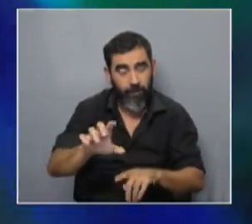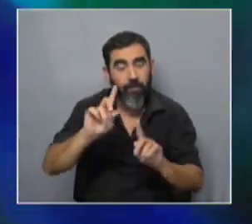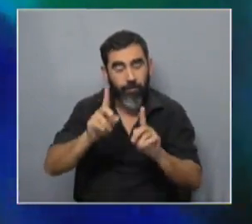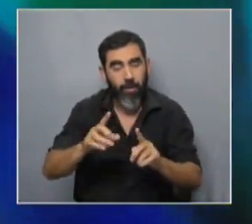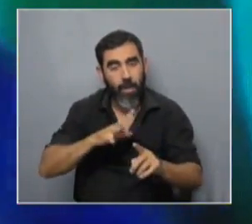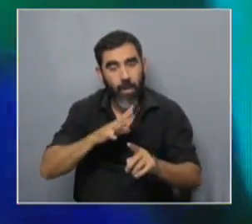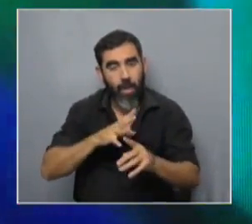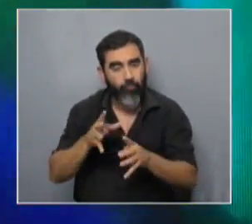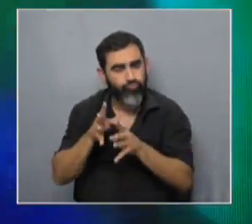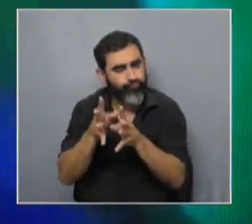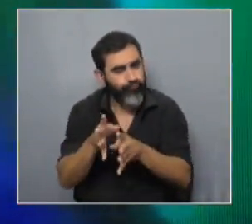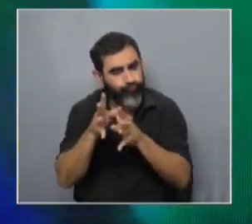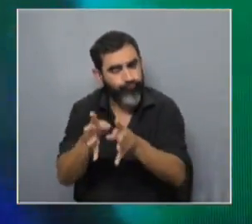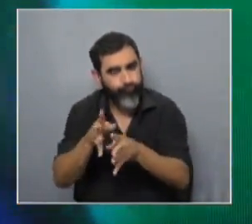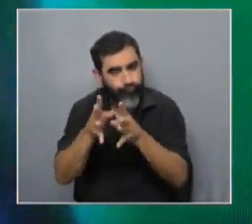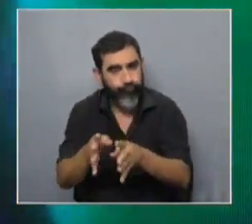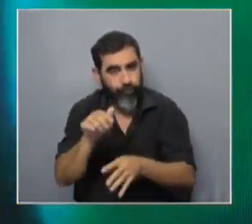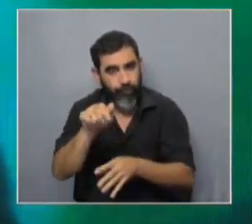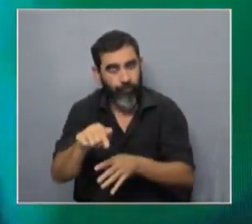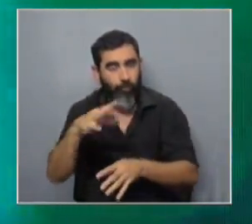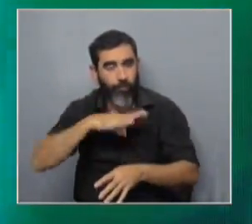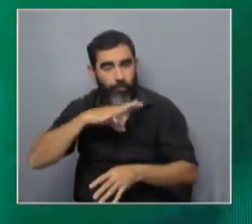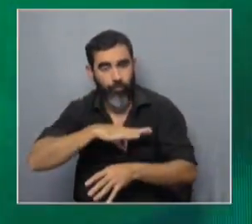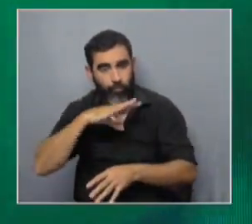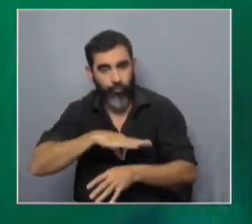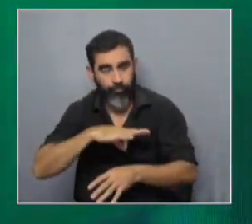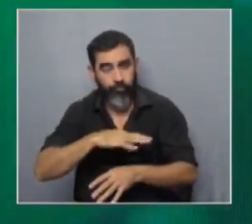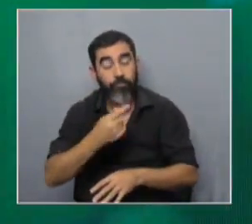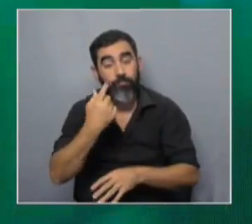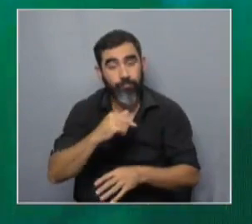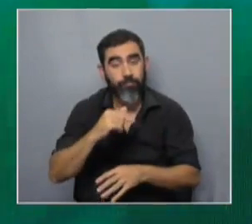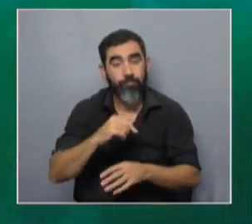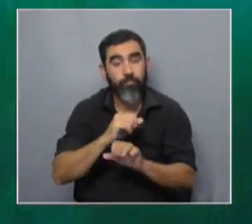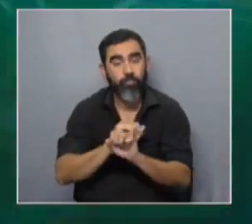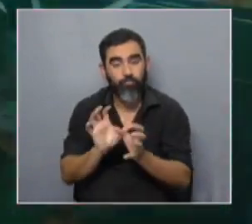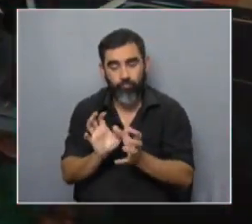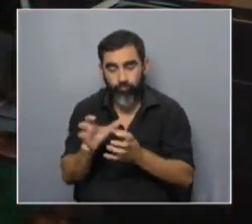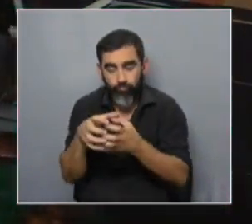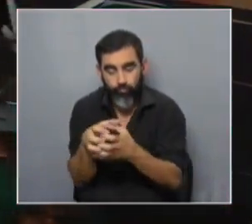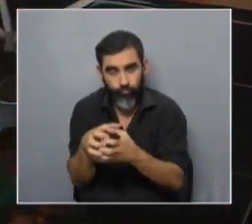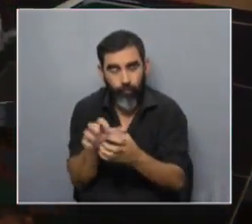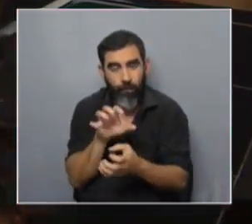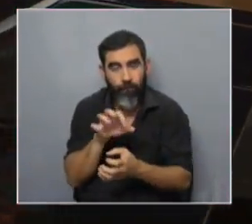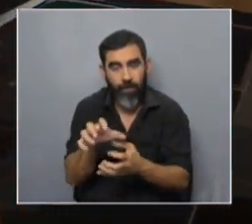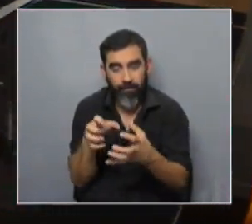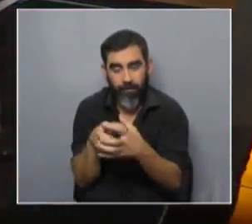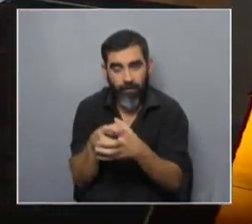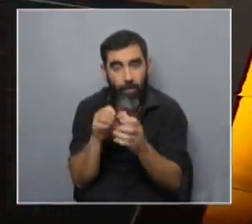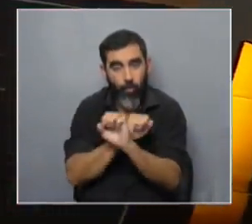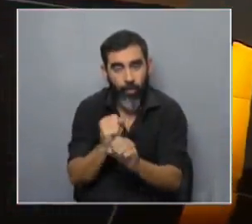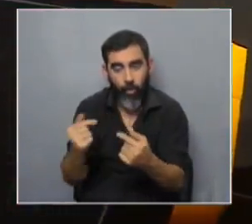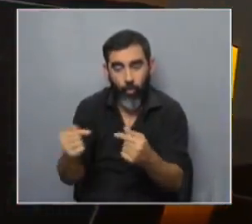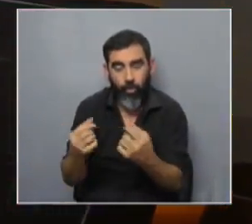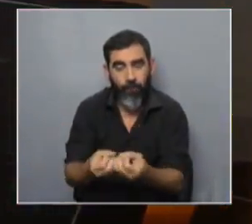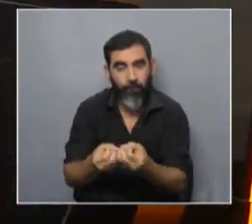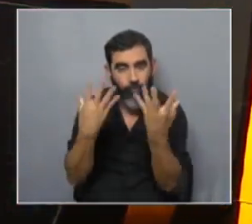el ataque de estos virus. De manera que uno puede blindar a estas bacterias frente a la infección